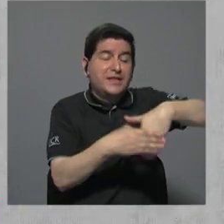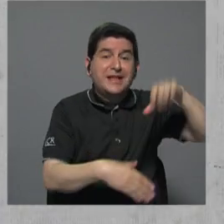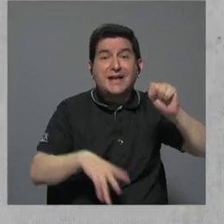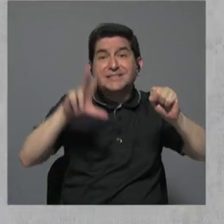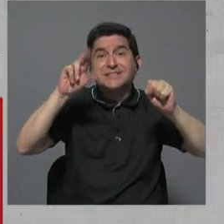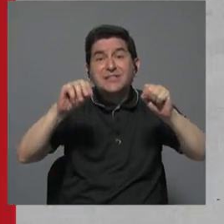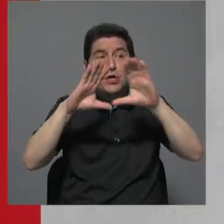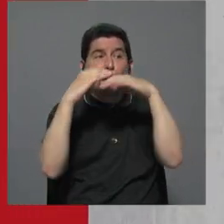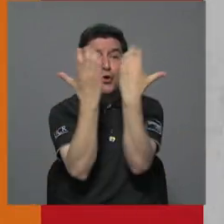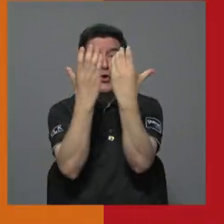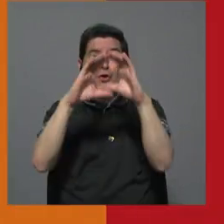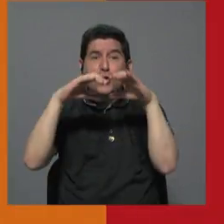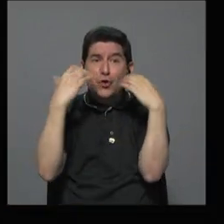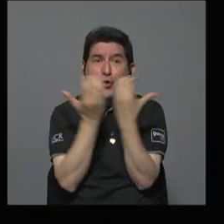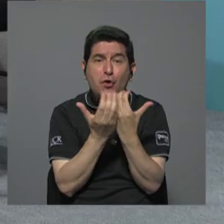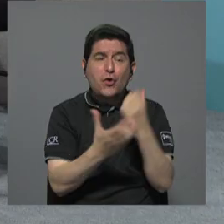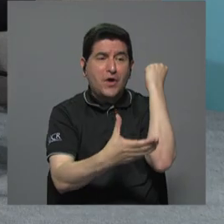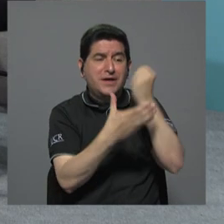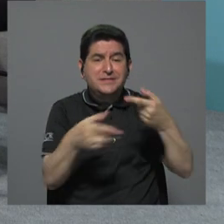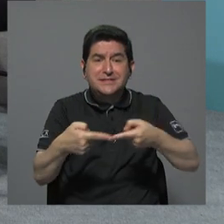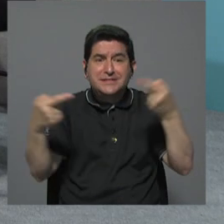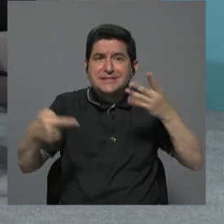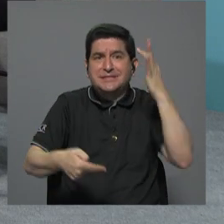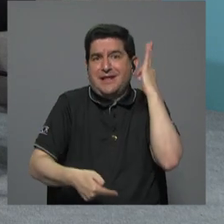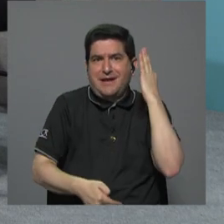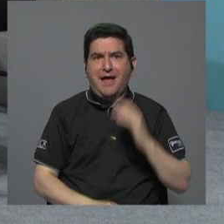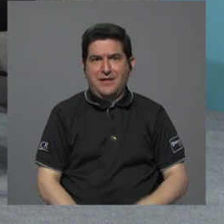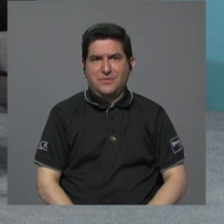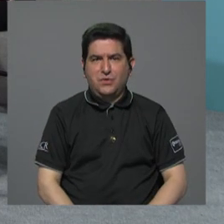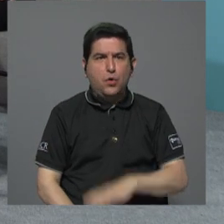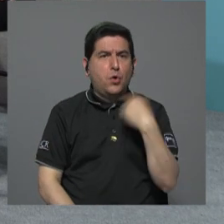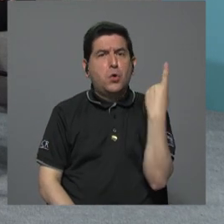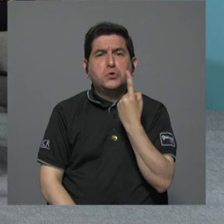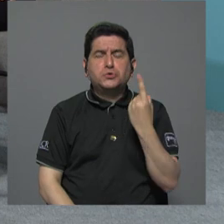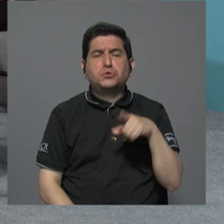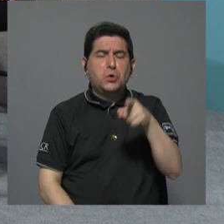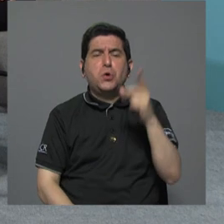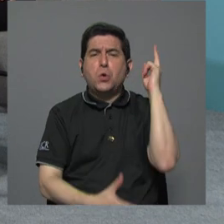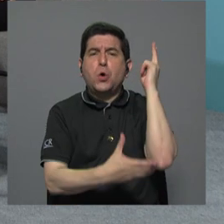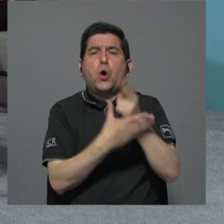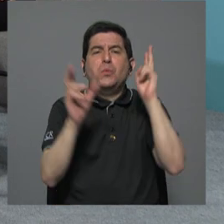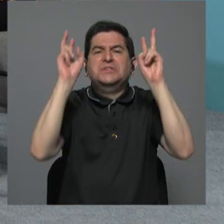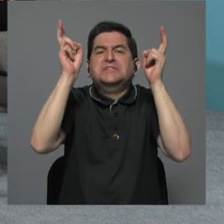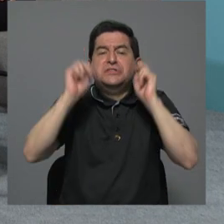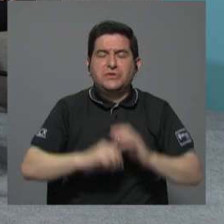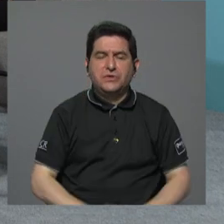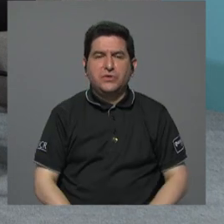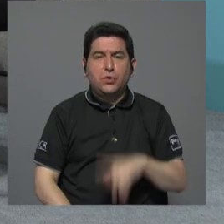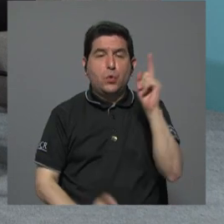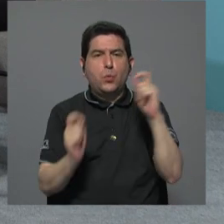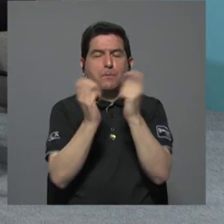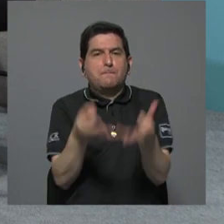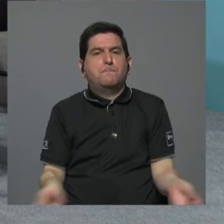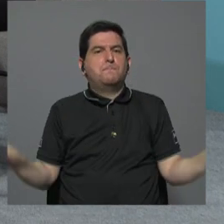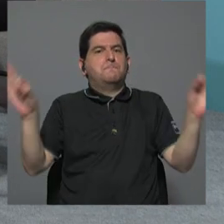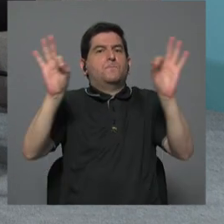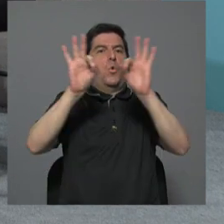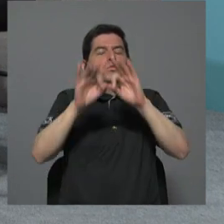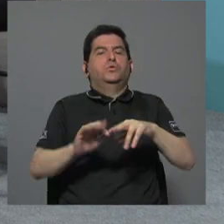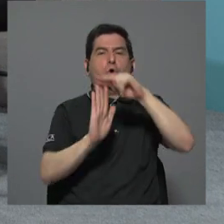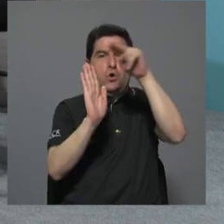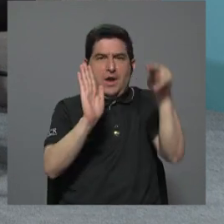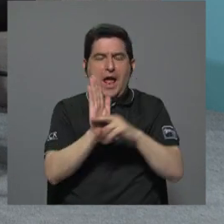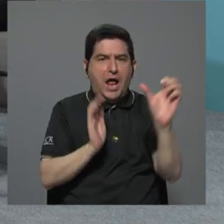de la categoría de femicidios o están como homicidios, nada más. Sí, además hay que notar aquí un punto muy importante y es que la